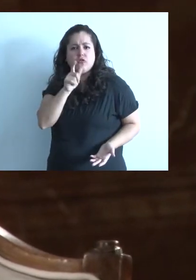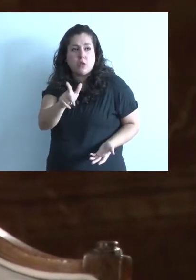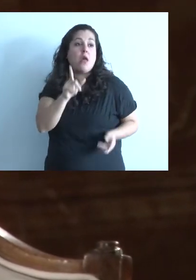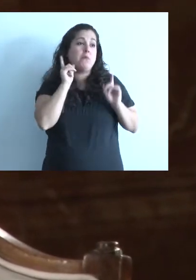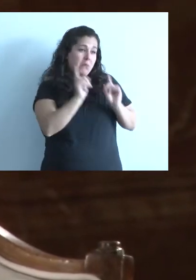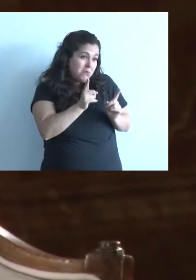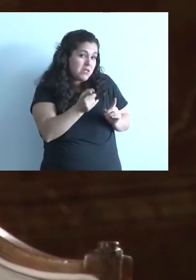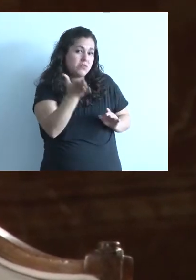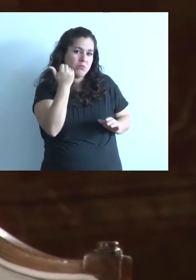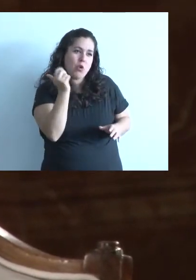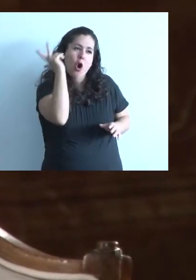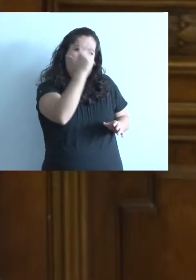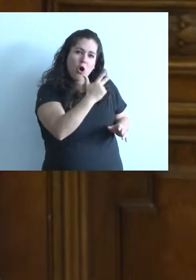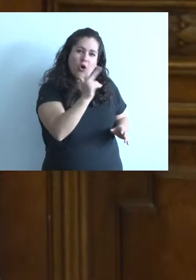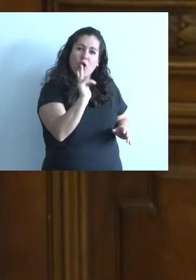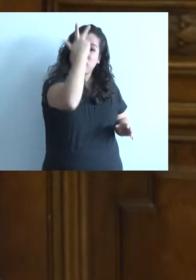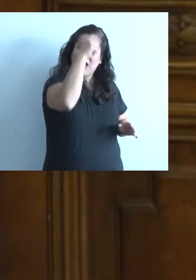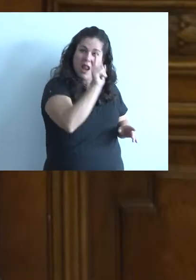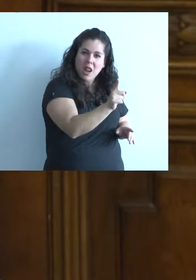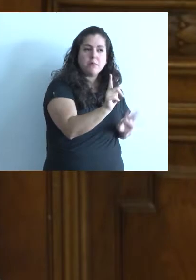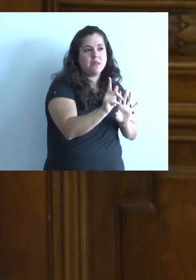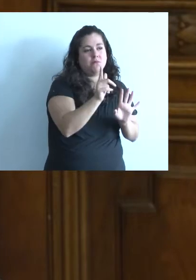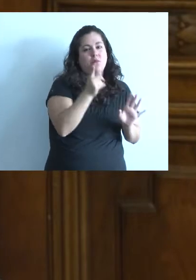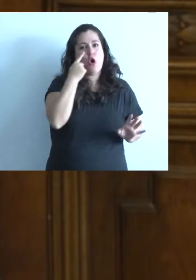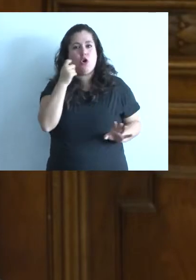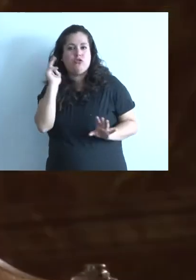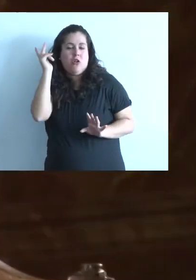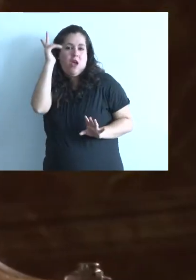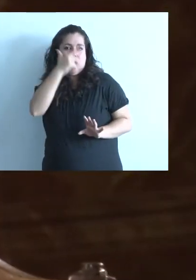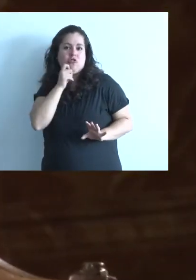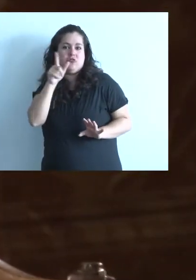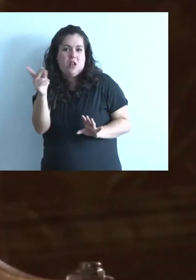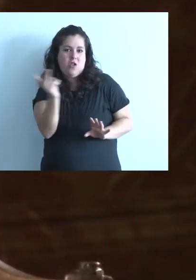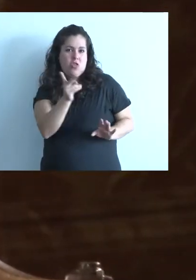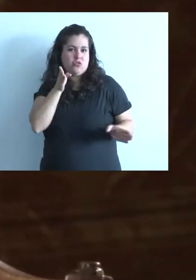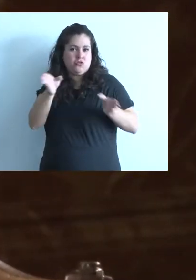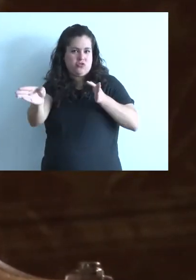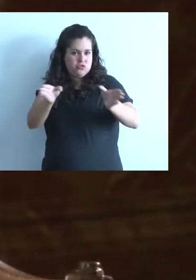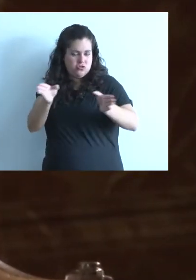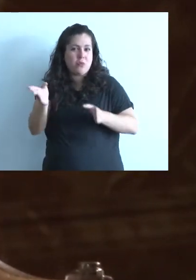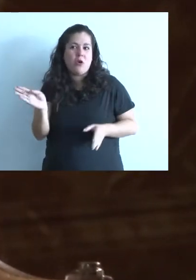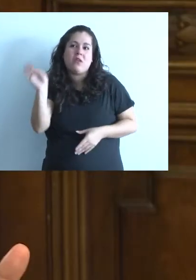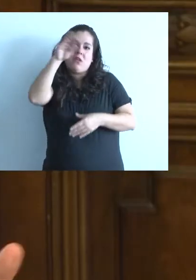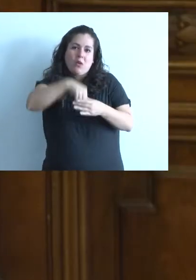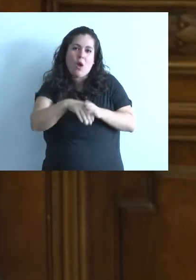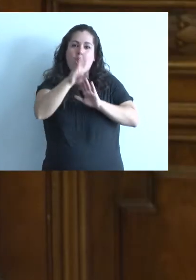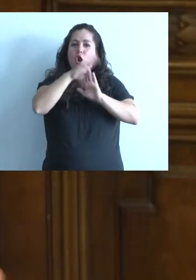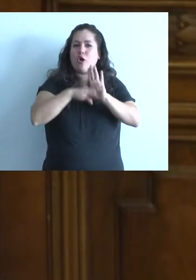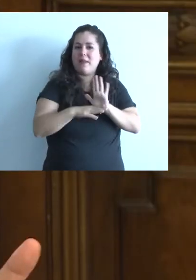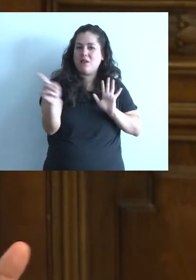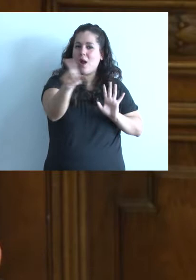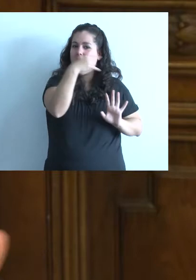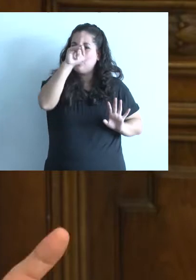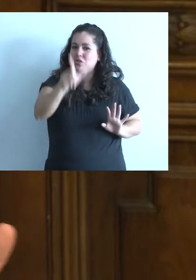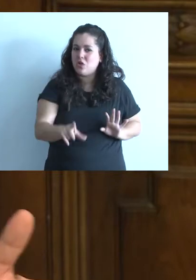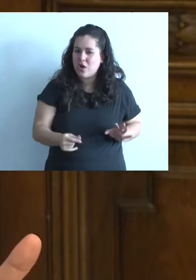costes. Los mismos que entran en la Cámara Hotelera Argentina. Pero controlar los costes que tengan estas características. Porque entra directamente en